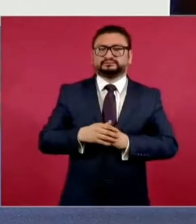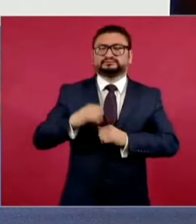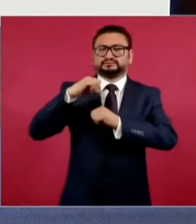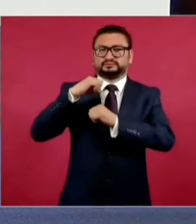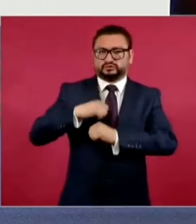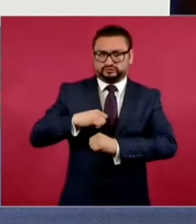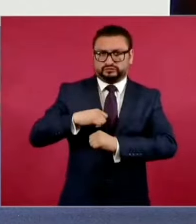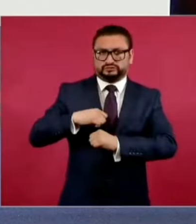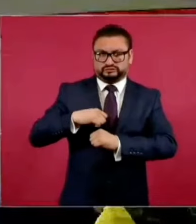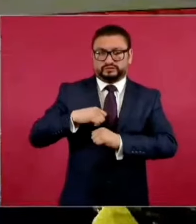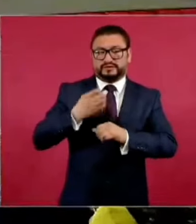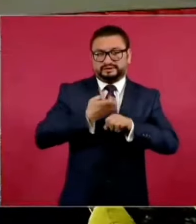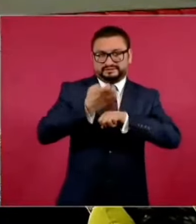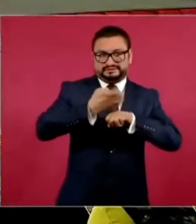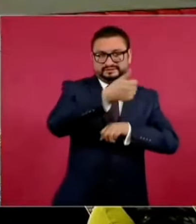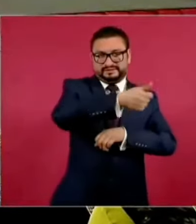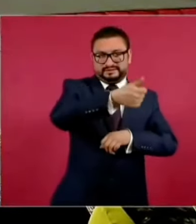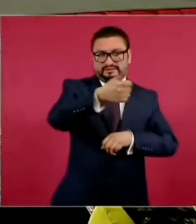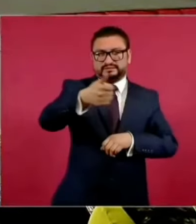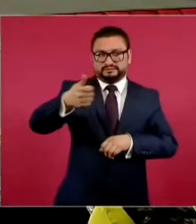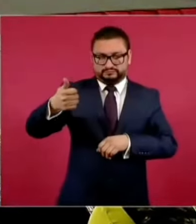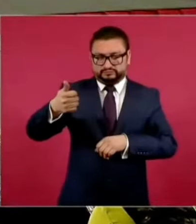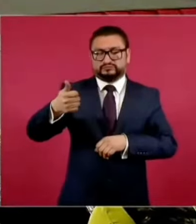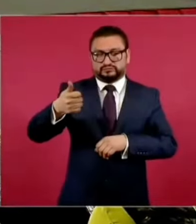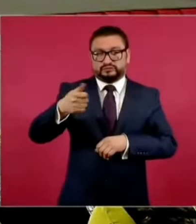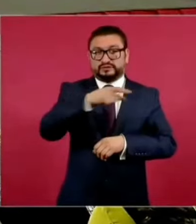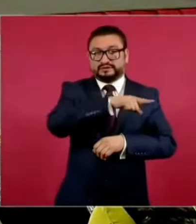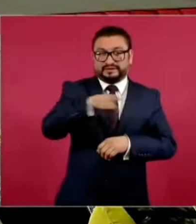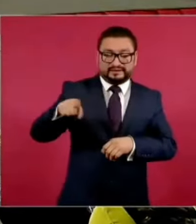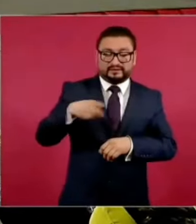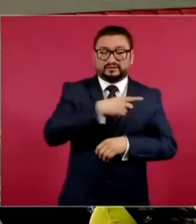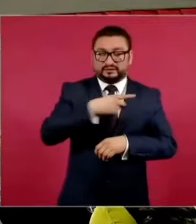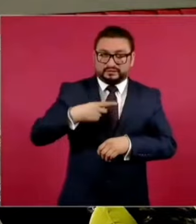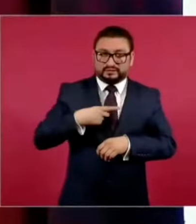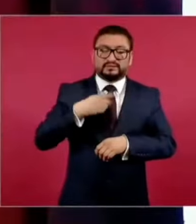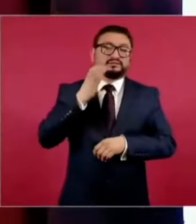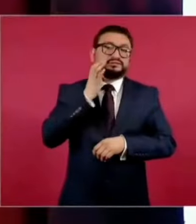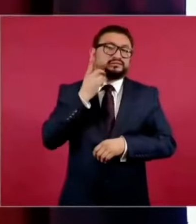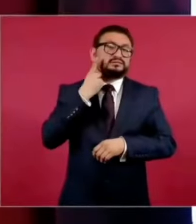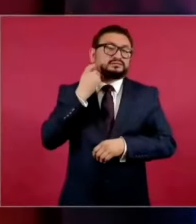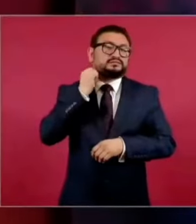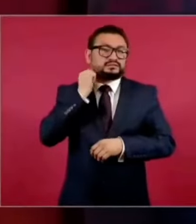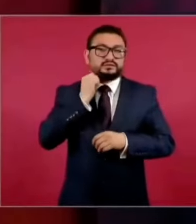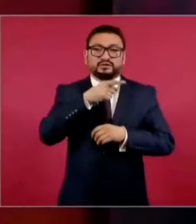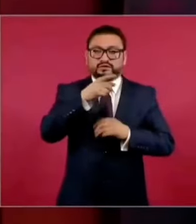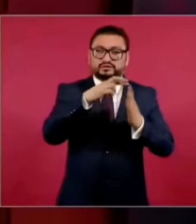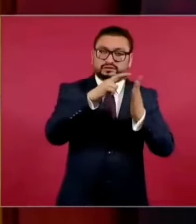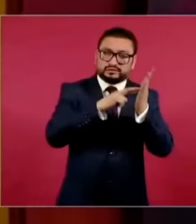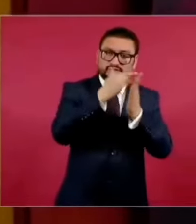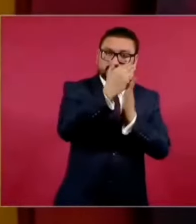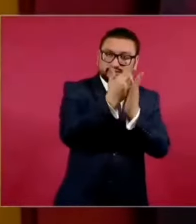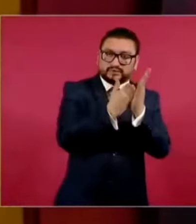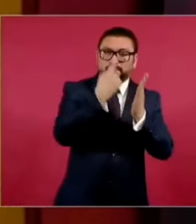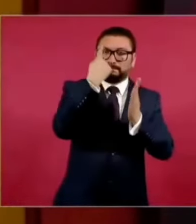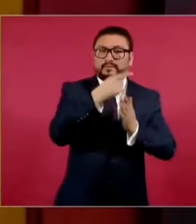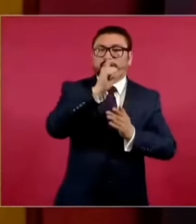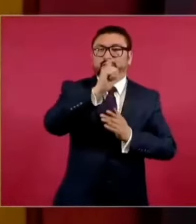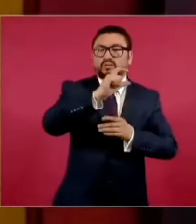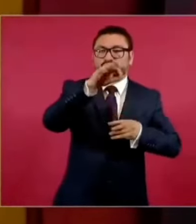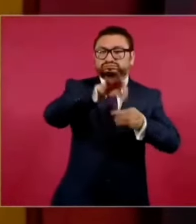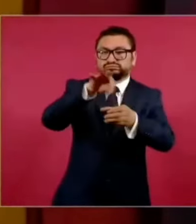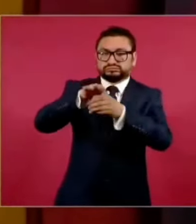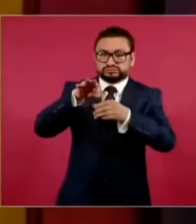judiciales de las entidades federativas deberán establecer reglas para la elección directa de sus